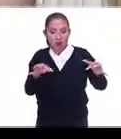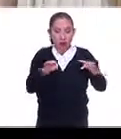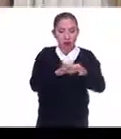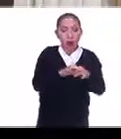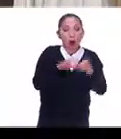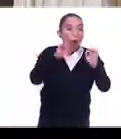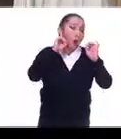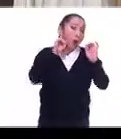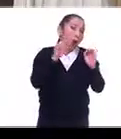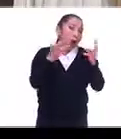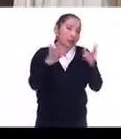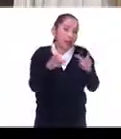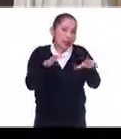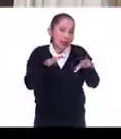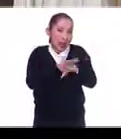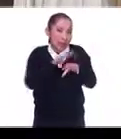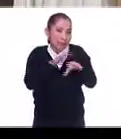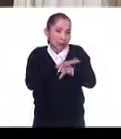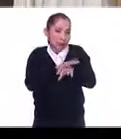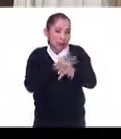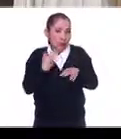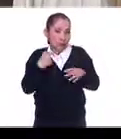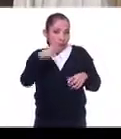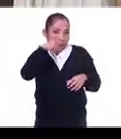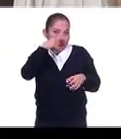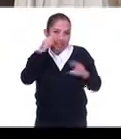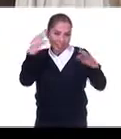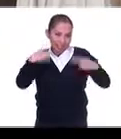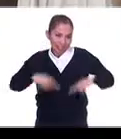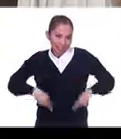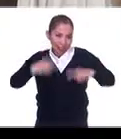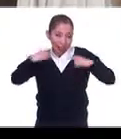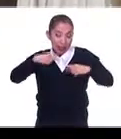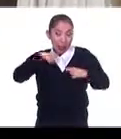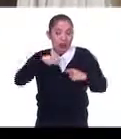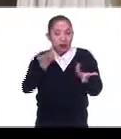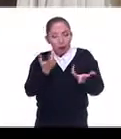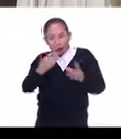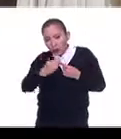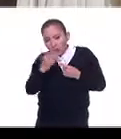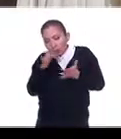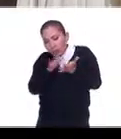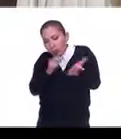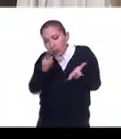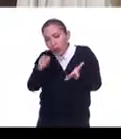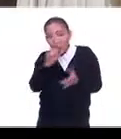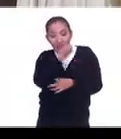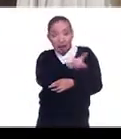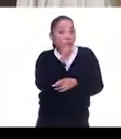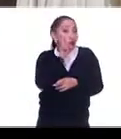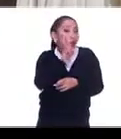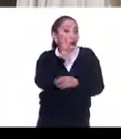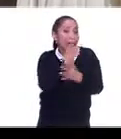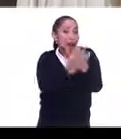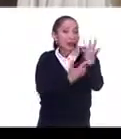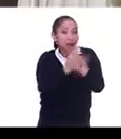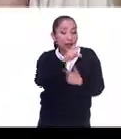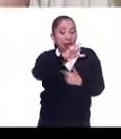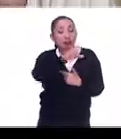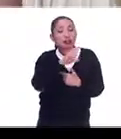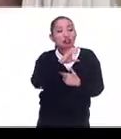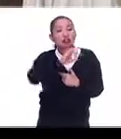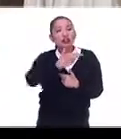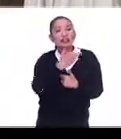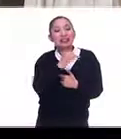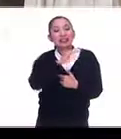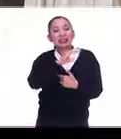o hacer modificaciones, no es por presumir, ¿no? Esto está inspirado, hecho por las mismas, a musgas de Xochisla Huaca,